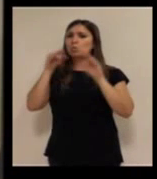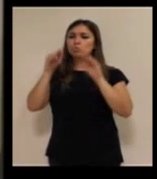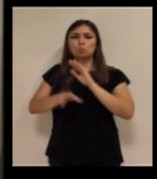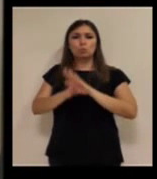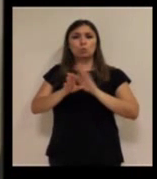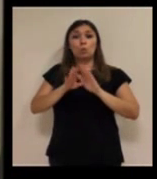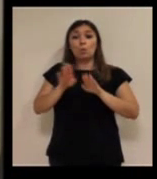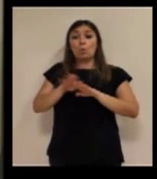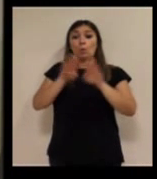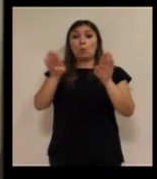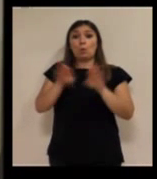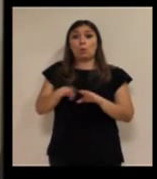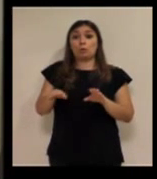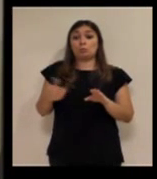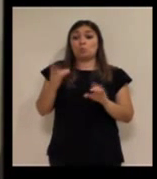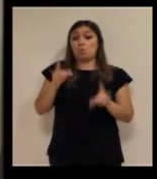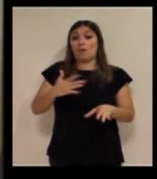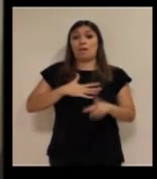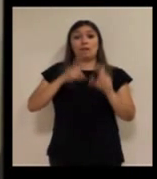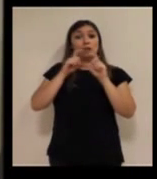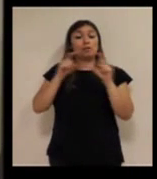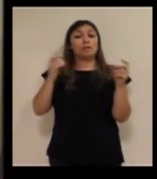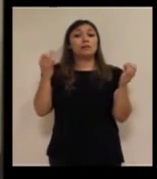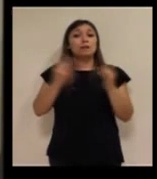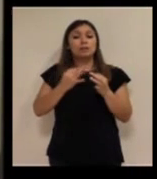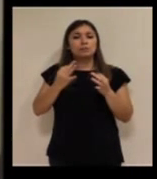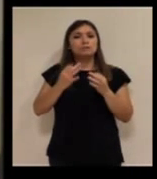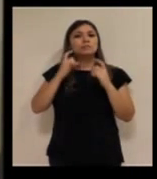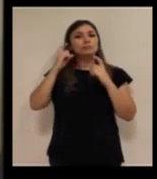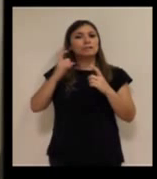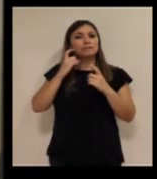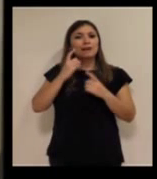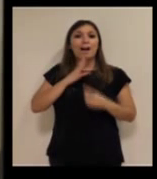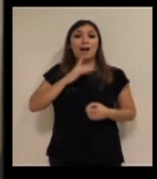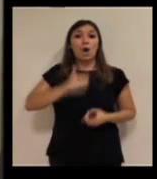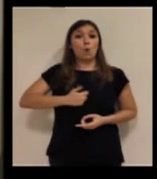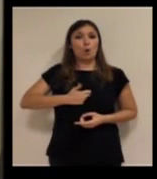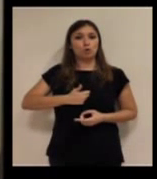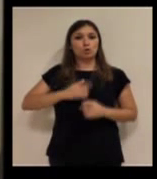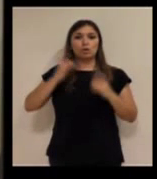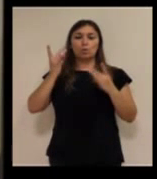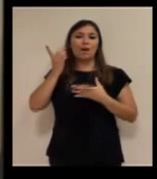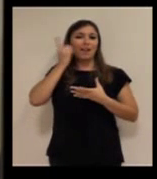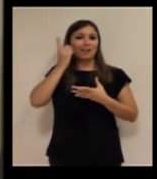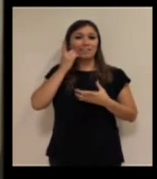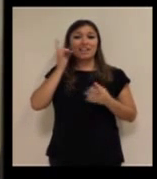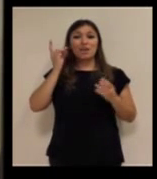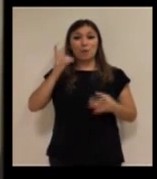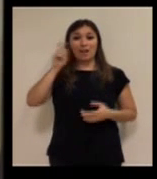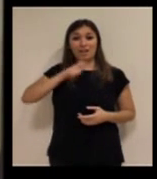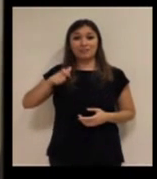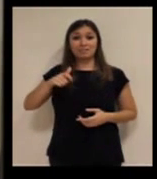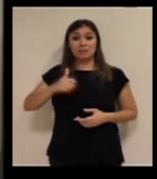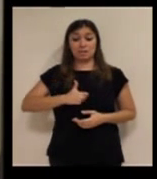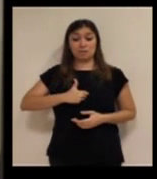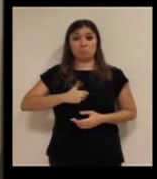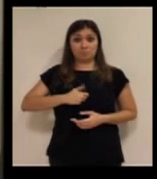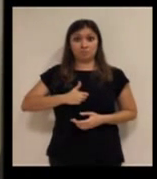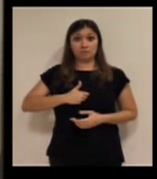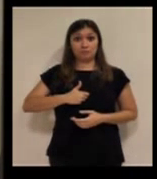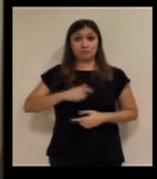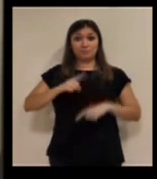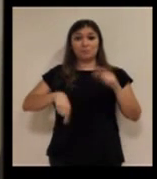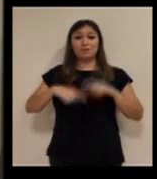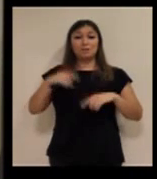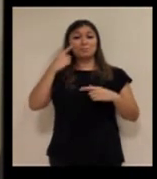el último pasito que ha dado una compañía como la nuestra, pues, es el incluir también el botón, el botón, el gesto habitual del mayor, que es el pulsar el botón, si lo